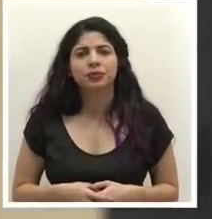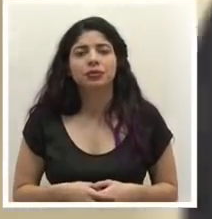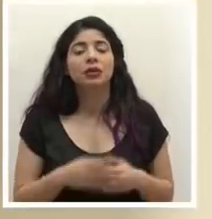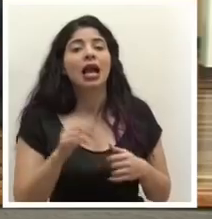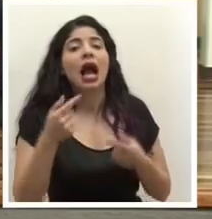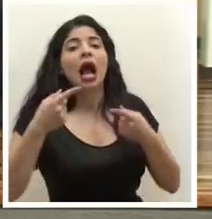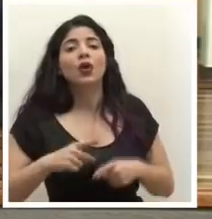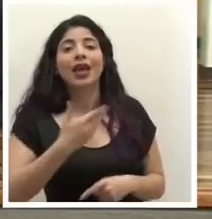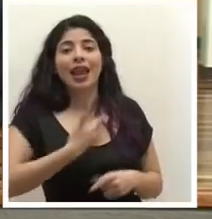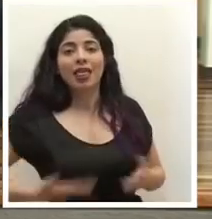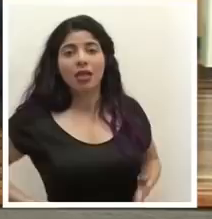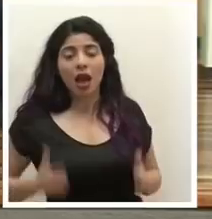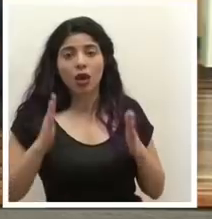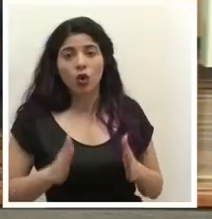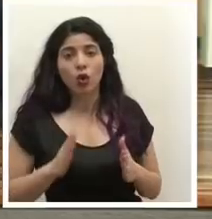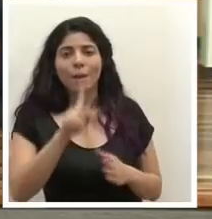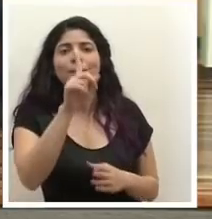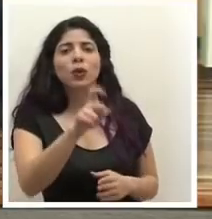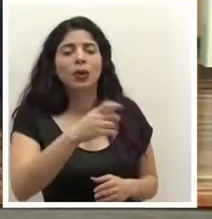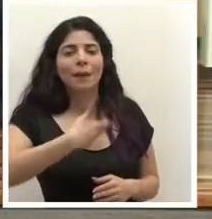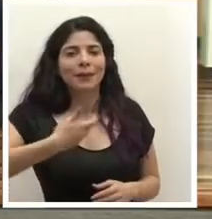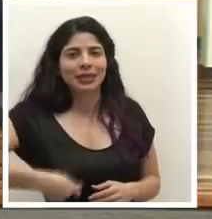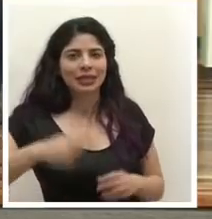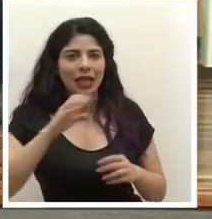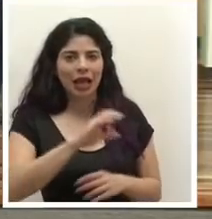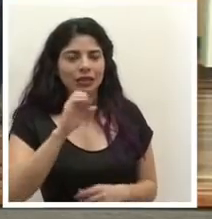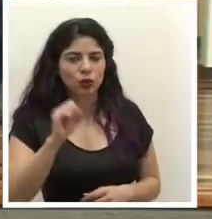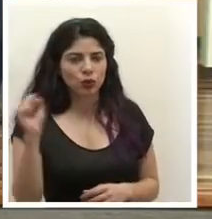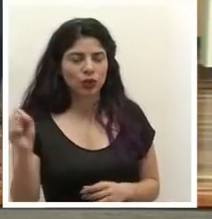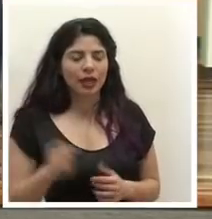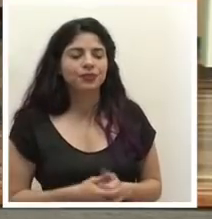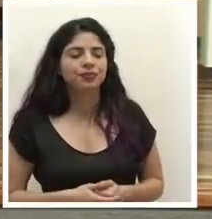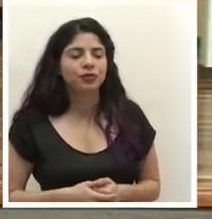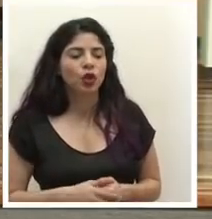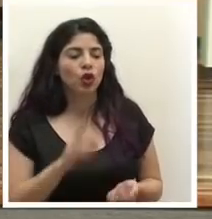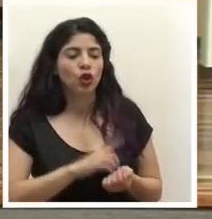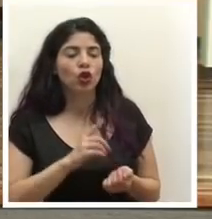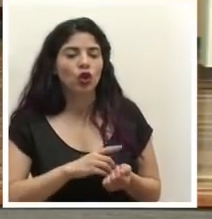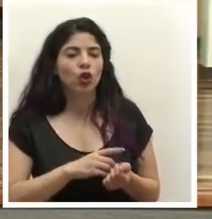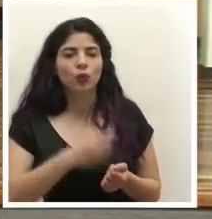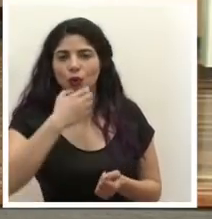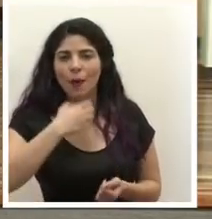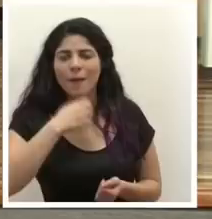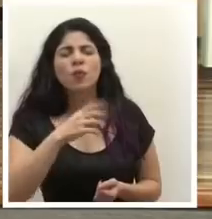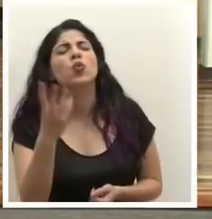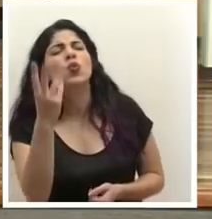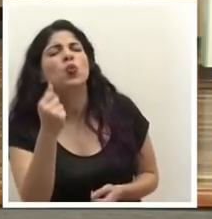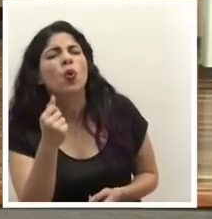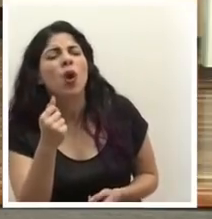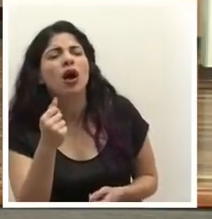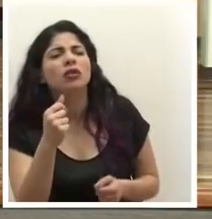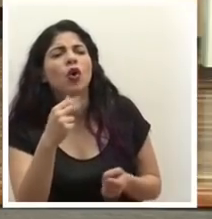Acontecer Herediano consulta al presidente ejecutivo de la caja costarricense de seguro social el doctor Román Macaya cuántos casos